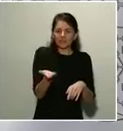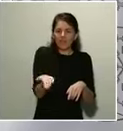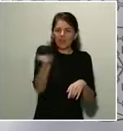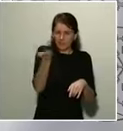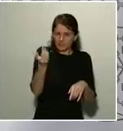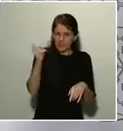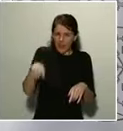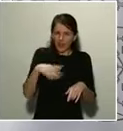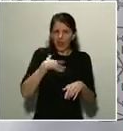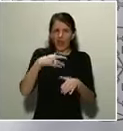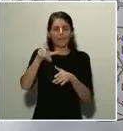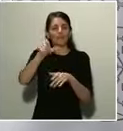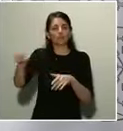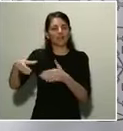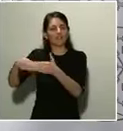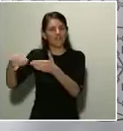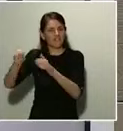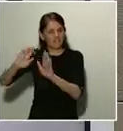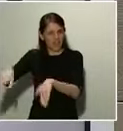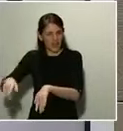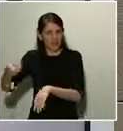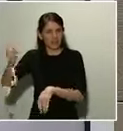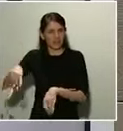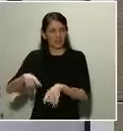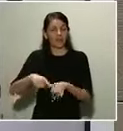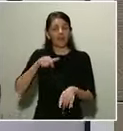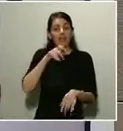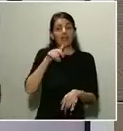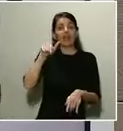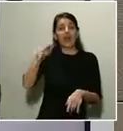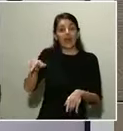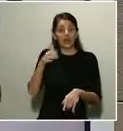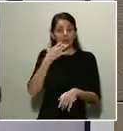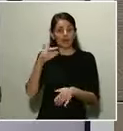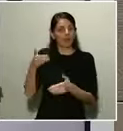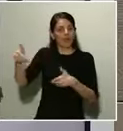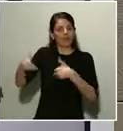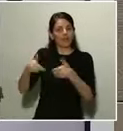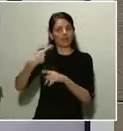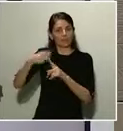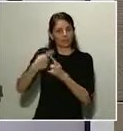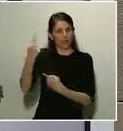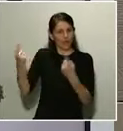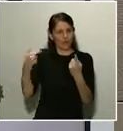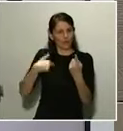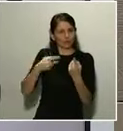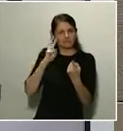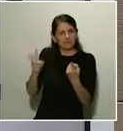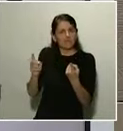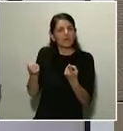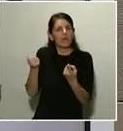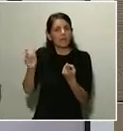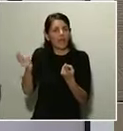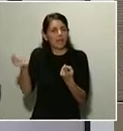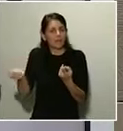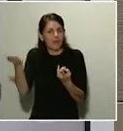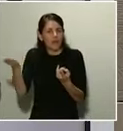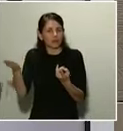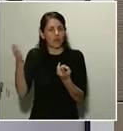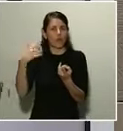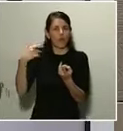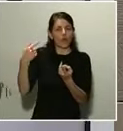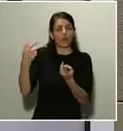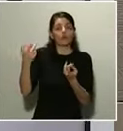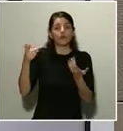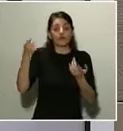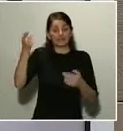está pagando más ahora que hay más demanda de sus productos. Ligo otra pregunta que lanza el grupo Nervión Euskadi. ¿Se baraja la posibilidad de